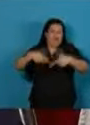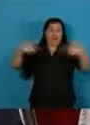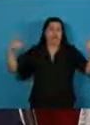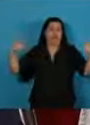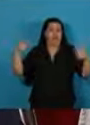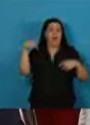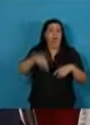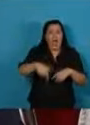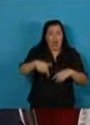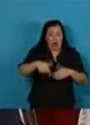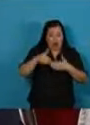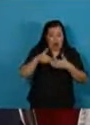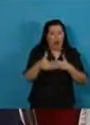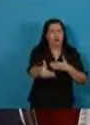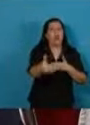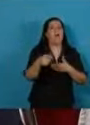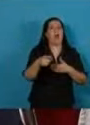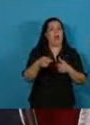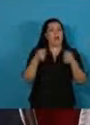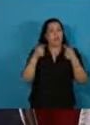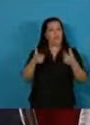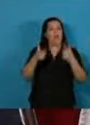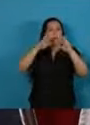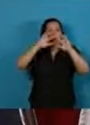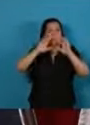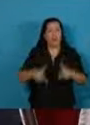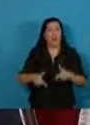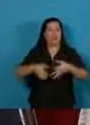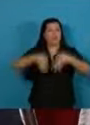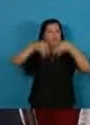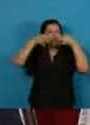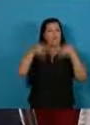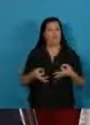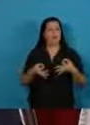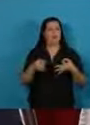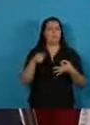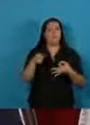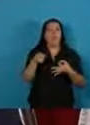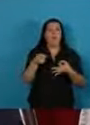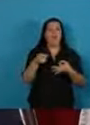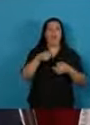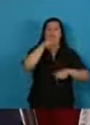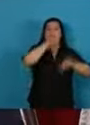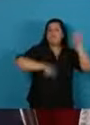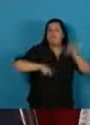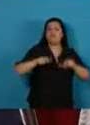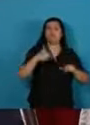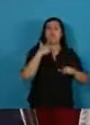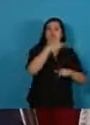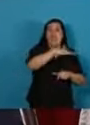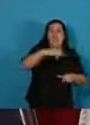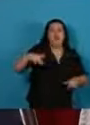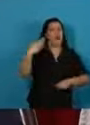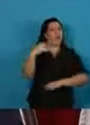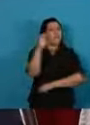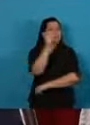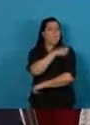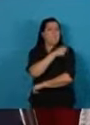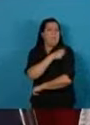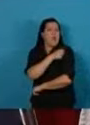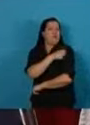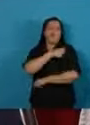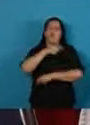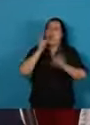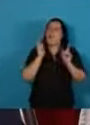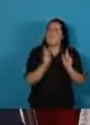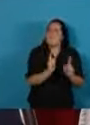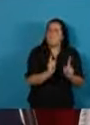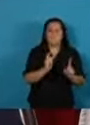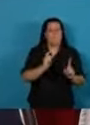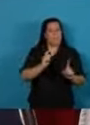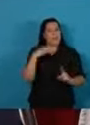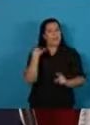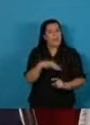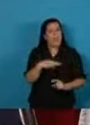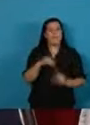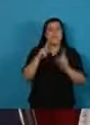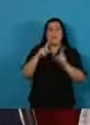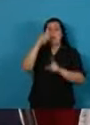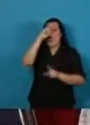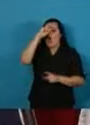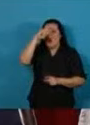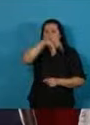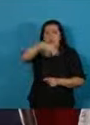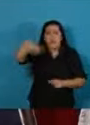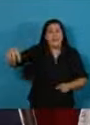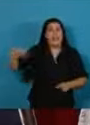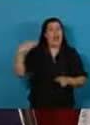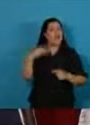en más, arbitraremos las medidas pertinentes para que nuestros hijos sean vacunados en tiempo y forma, para que en los hospitales no